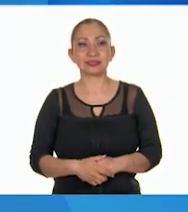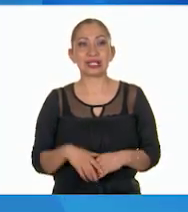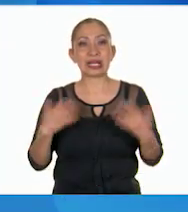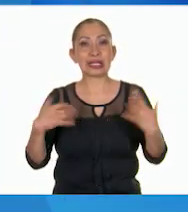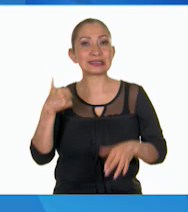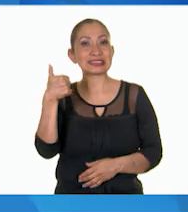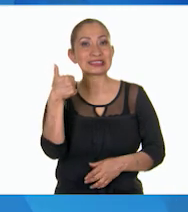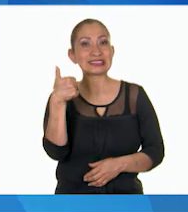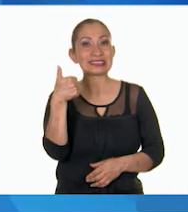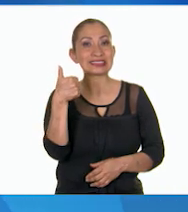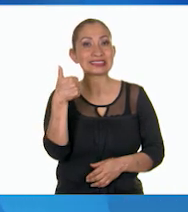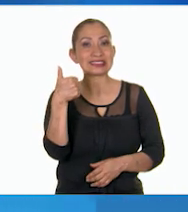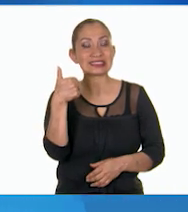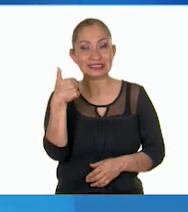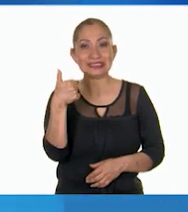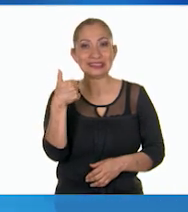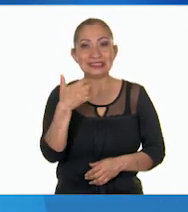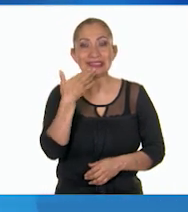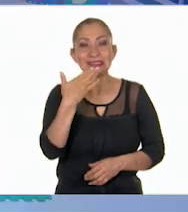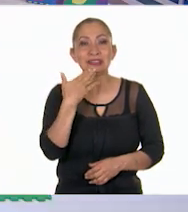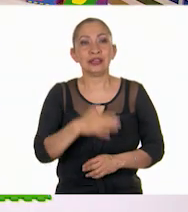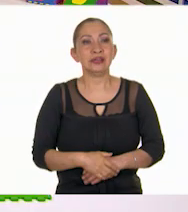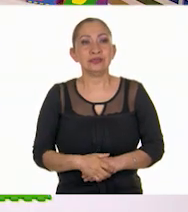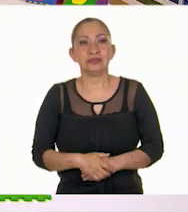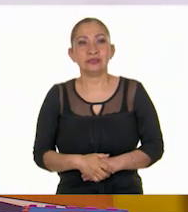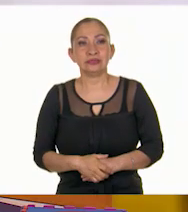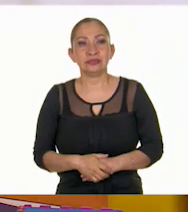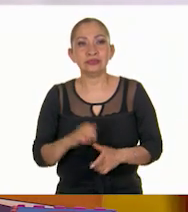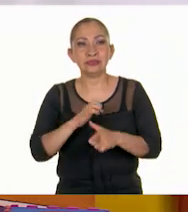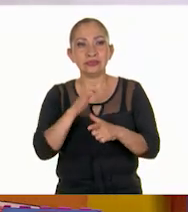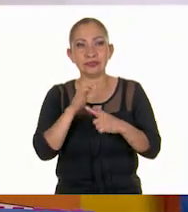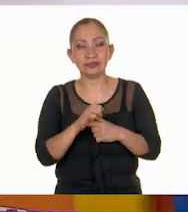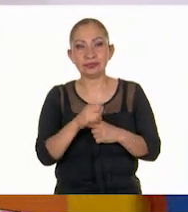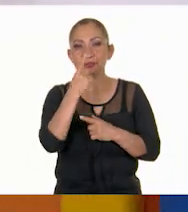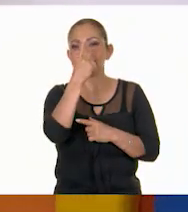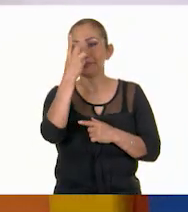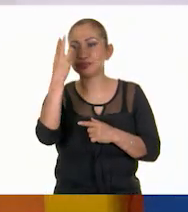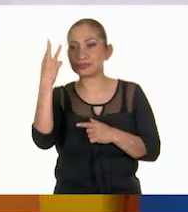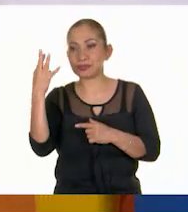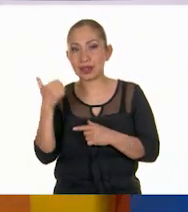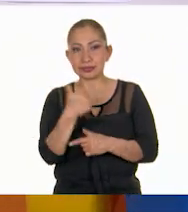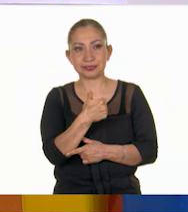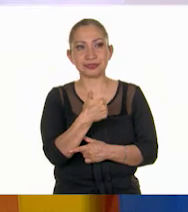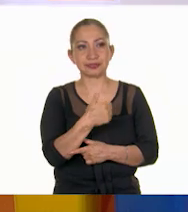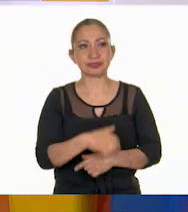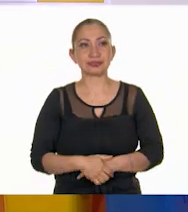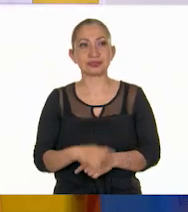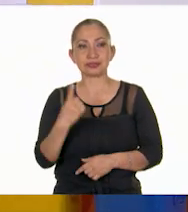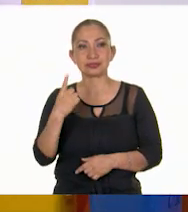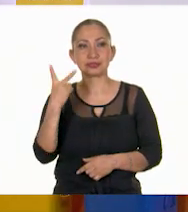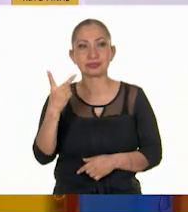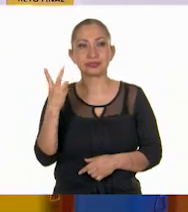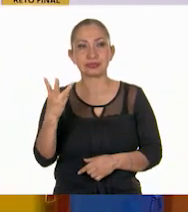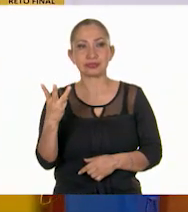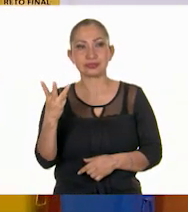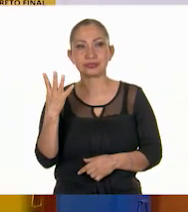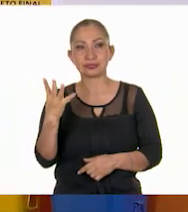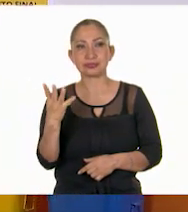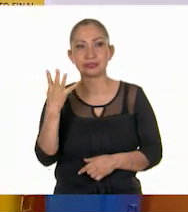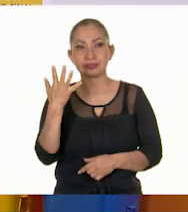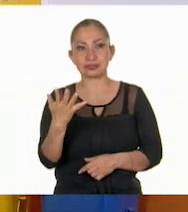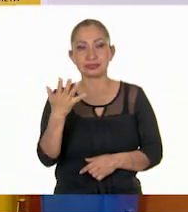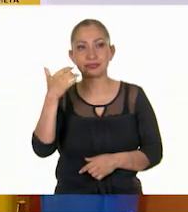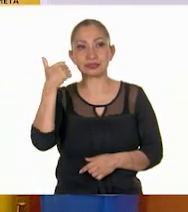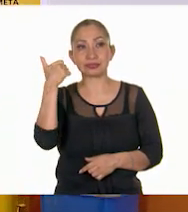¡Seis! Muy bien. Así es. Entonces vamos a avanzar. Ajá. Uno, dos, tres,